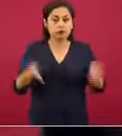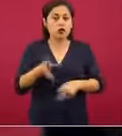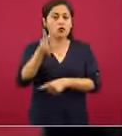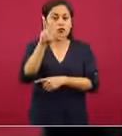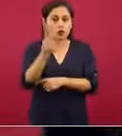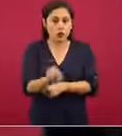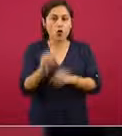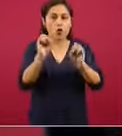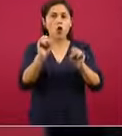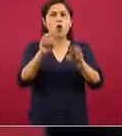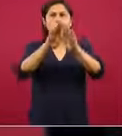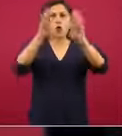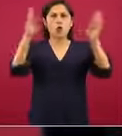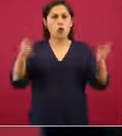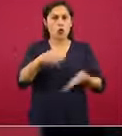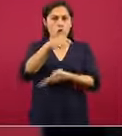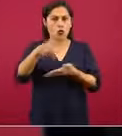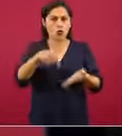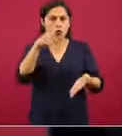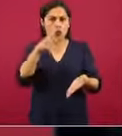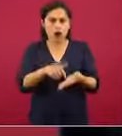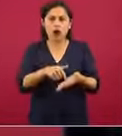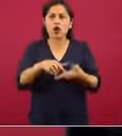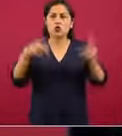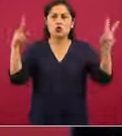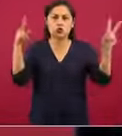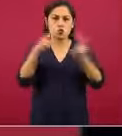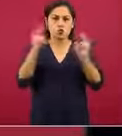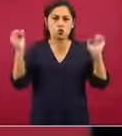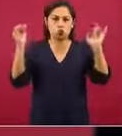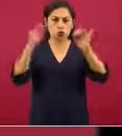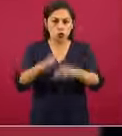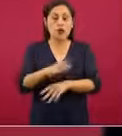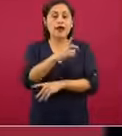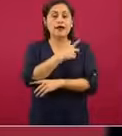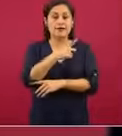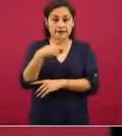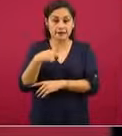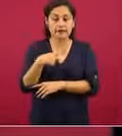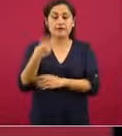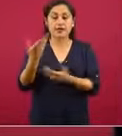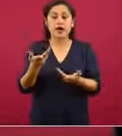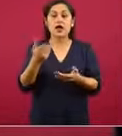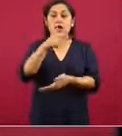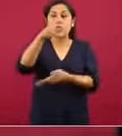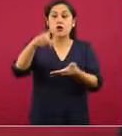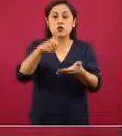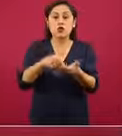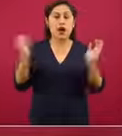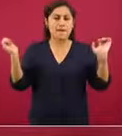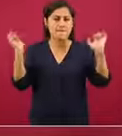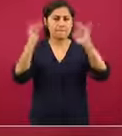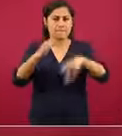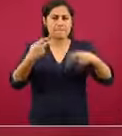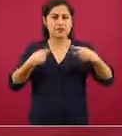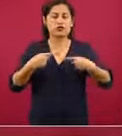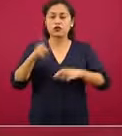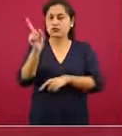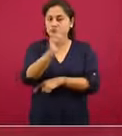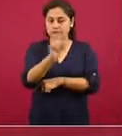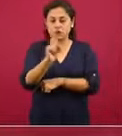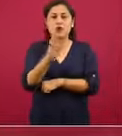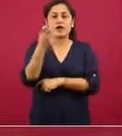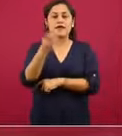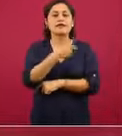los lugares cerrados, no acudir a zonas donde hay un gran conglomerado de personas, quedarse en casa, quedarse en casa lo más que se